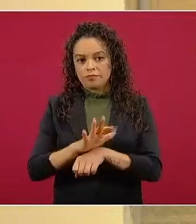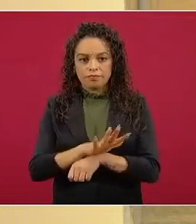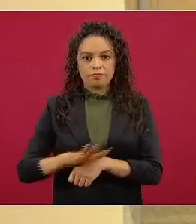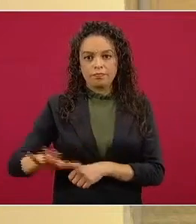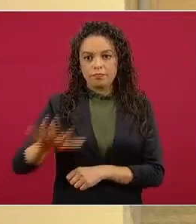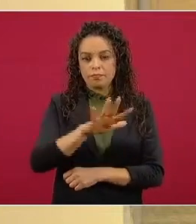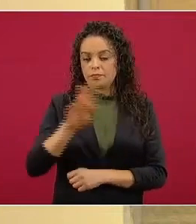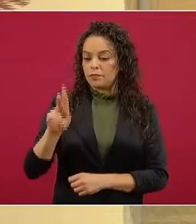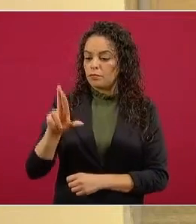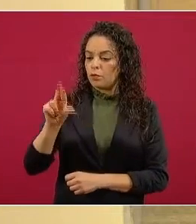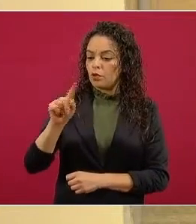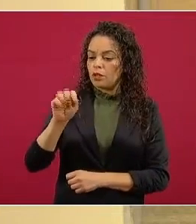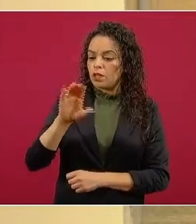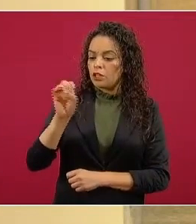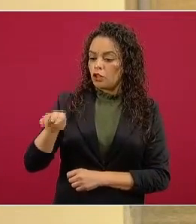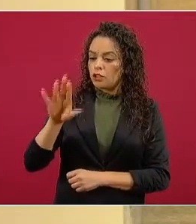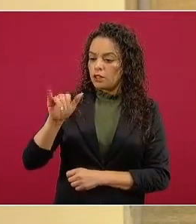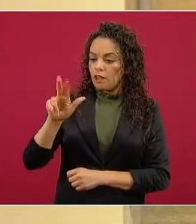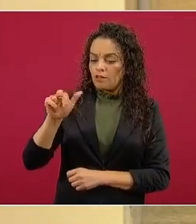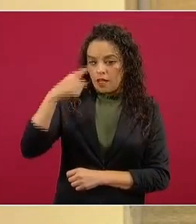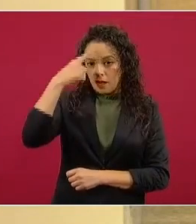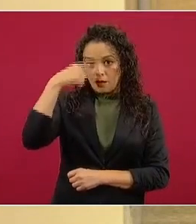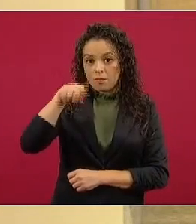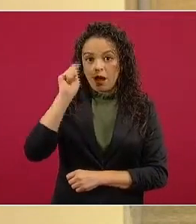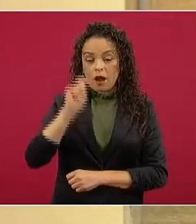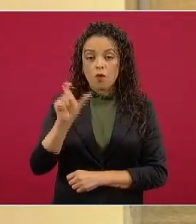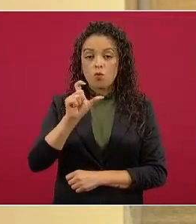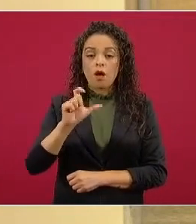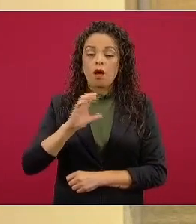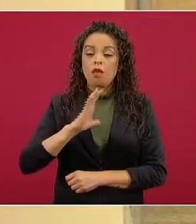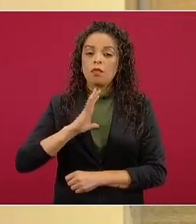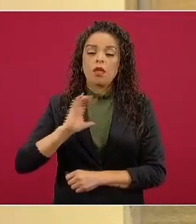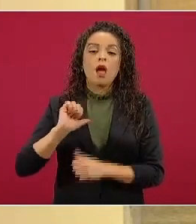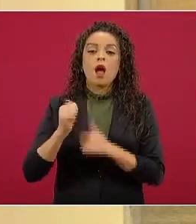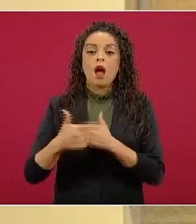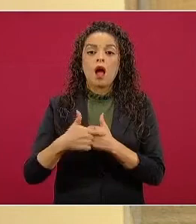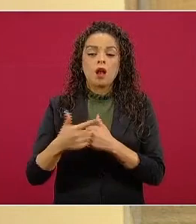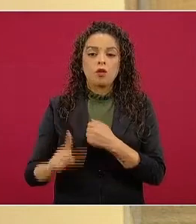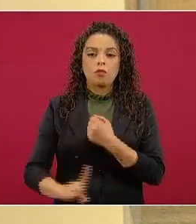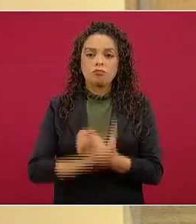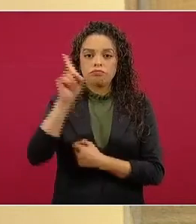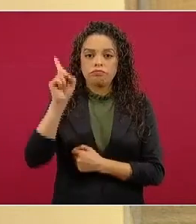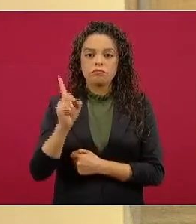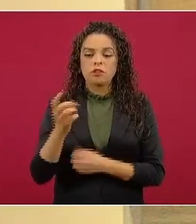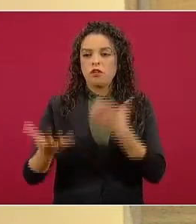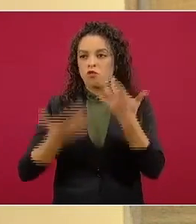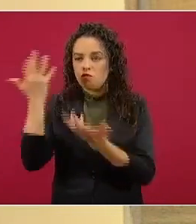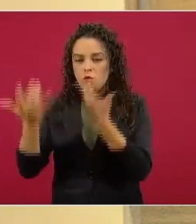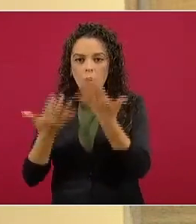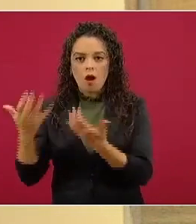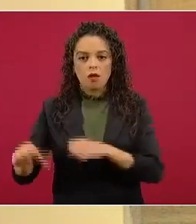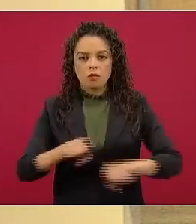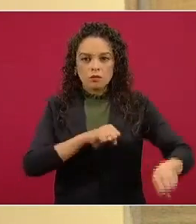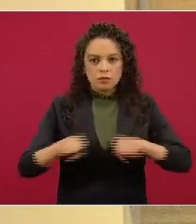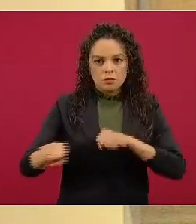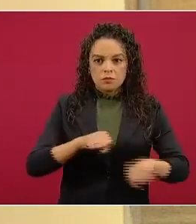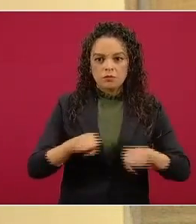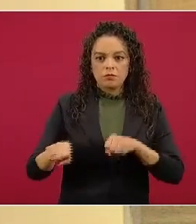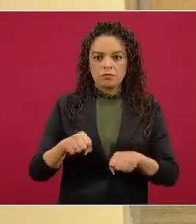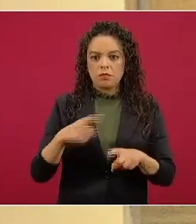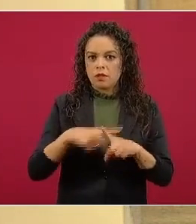para atender a la población en casos de inundación incendios temblores y otros desastres diario